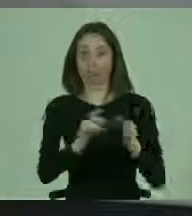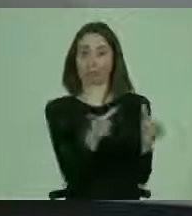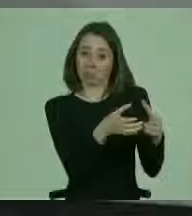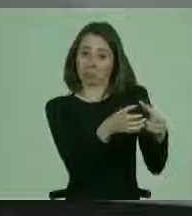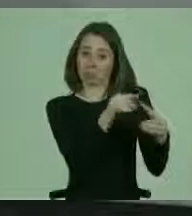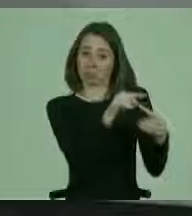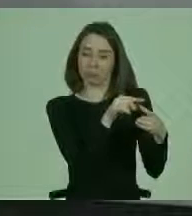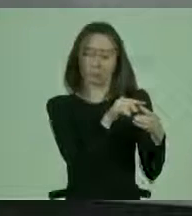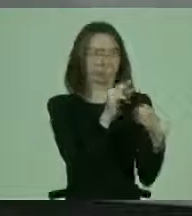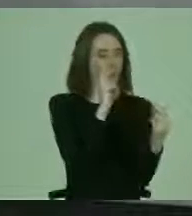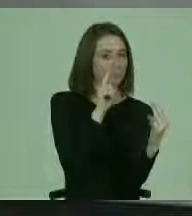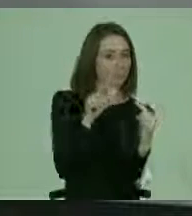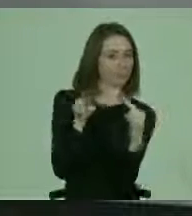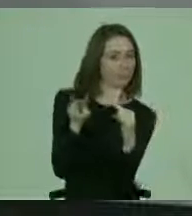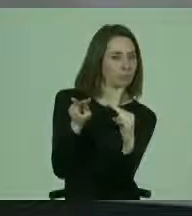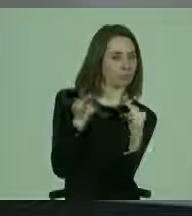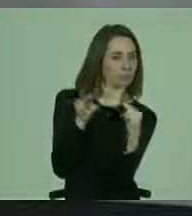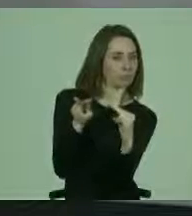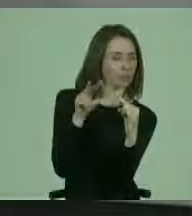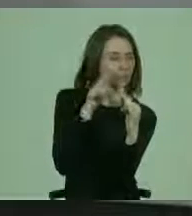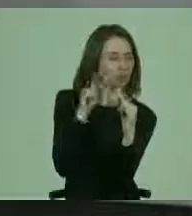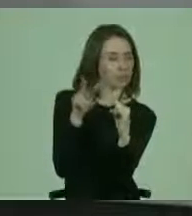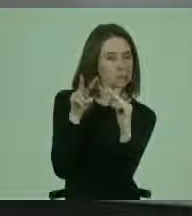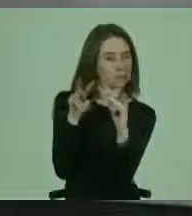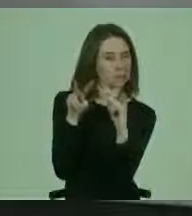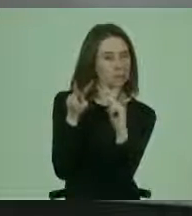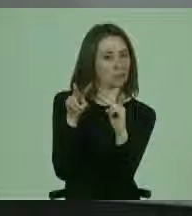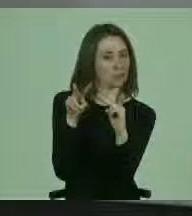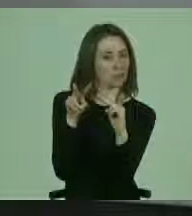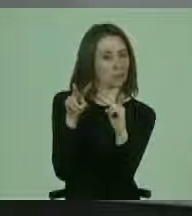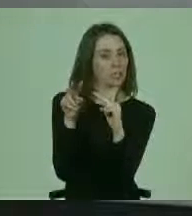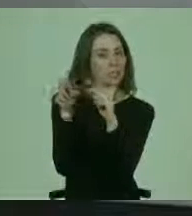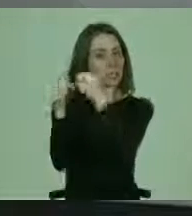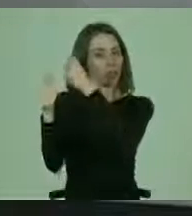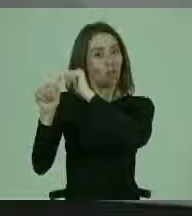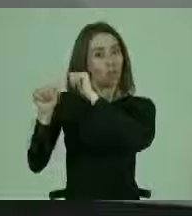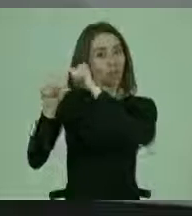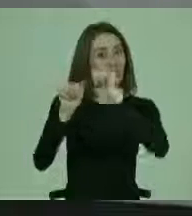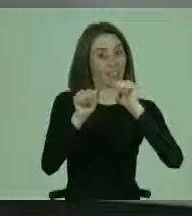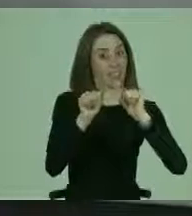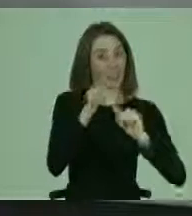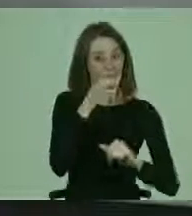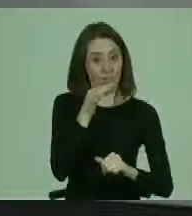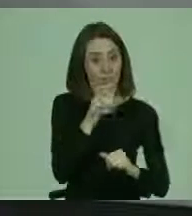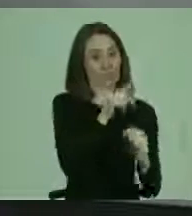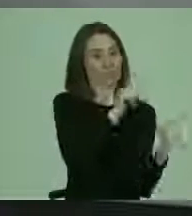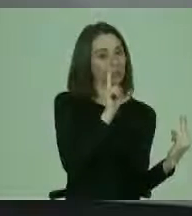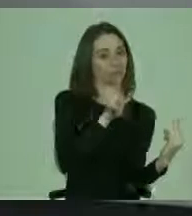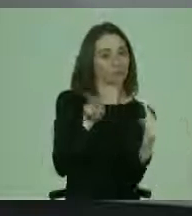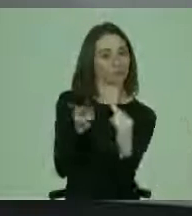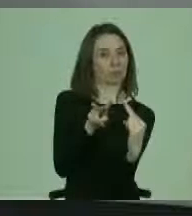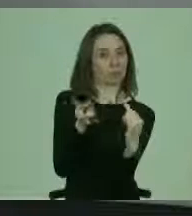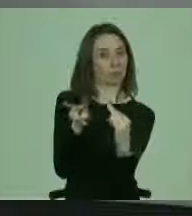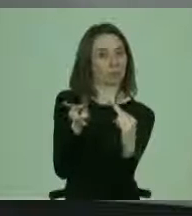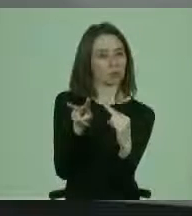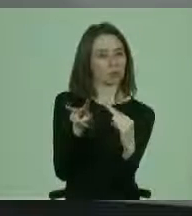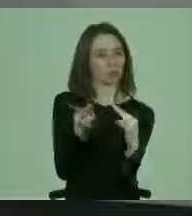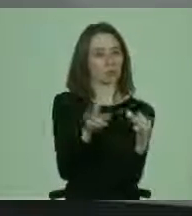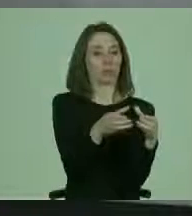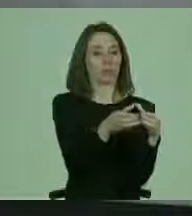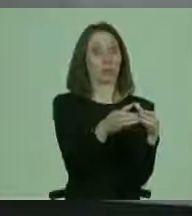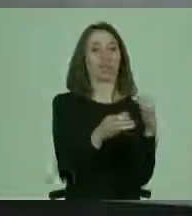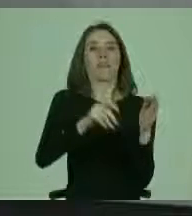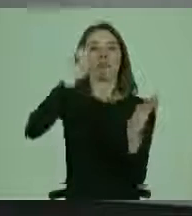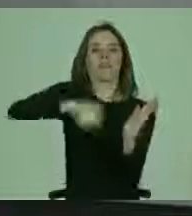sigue mirando muy de cerca estos desafíos, sigue mirando muy de cerca a través de su